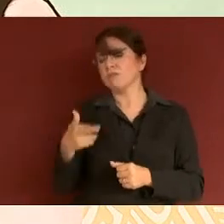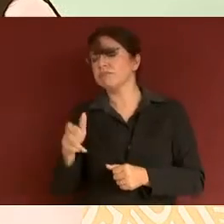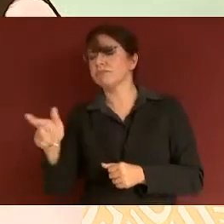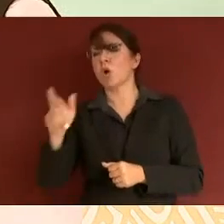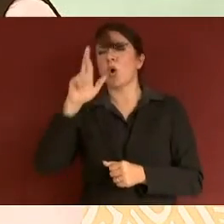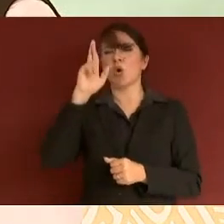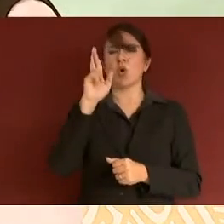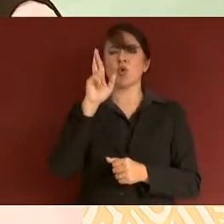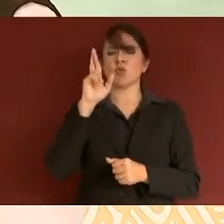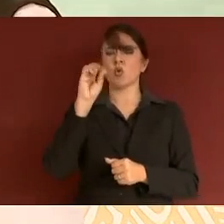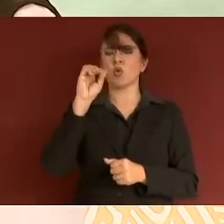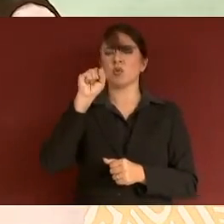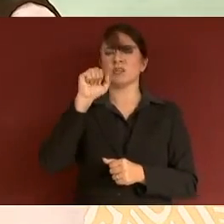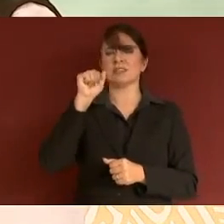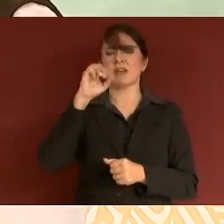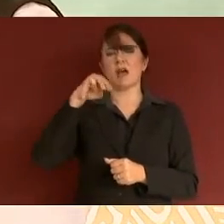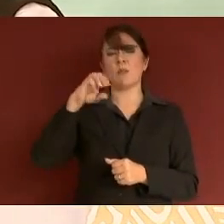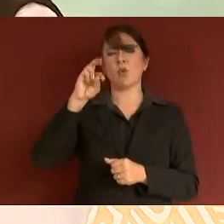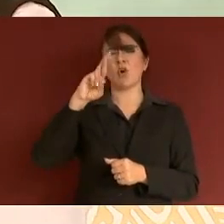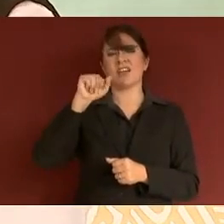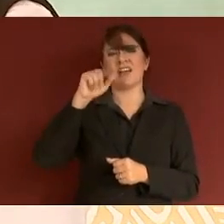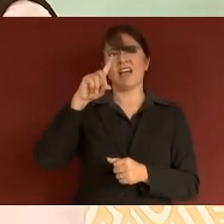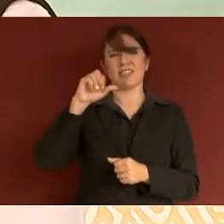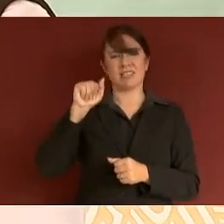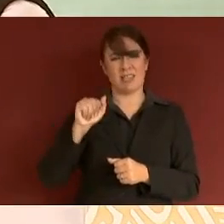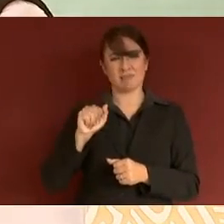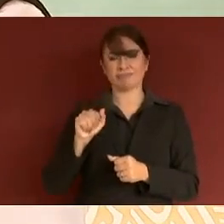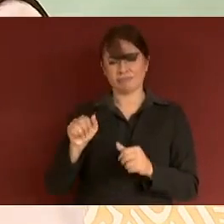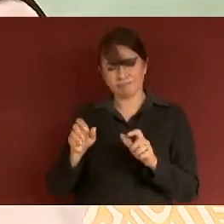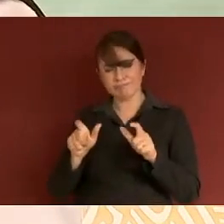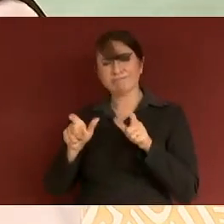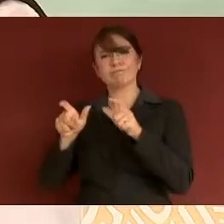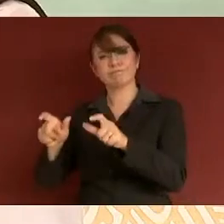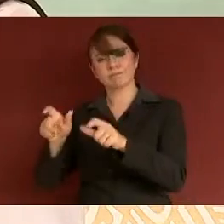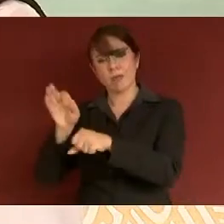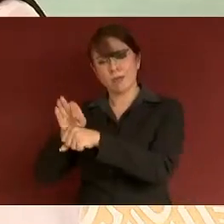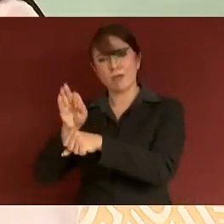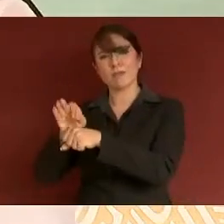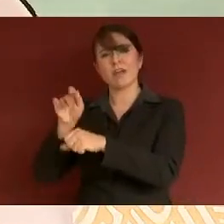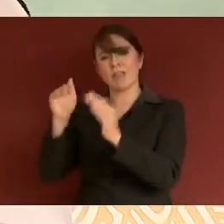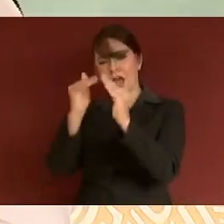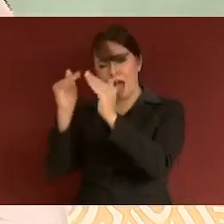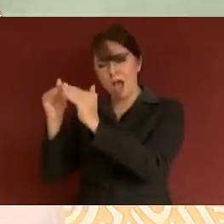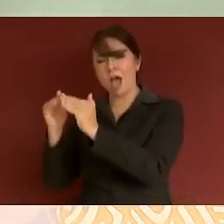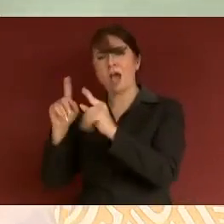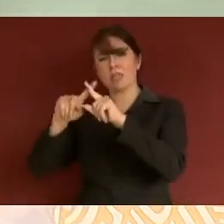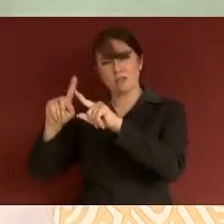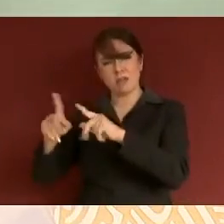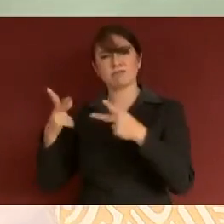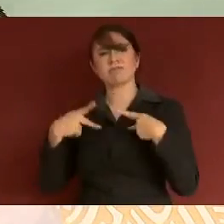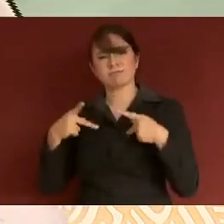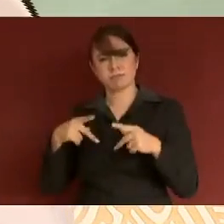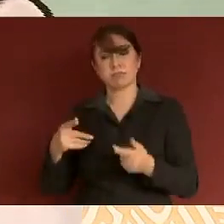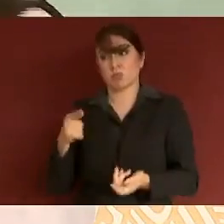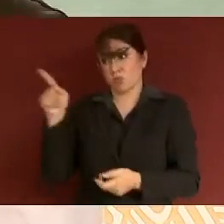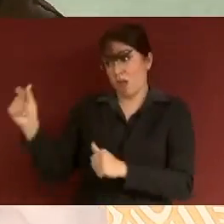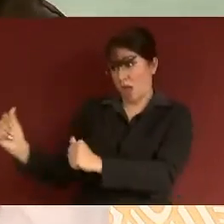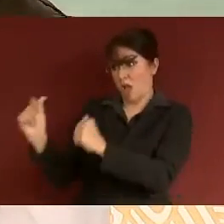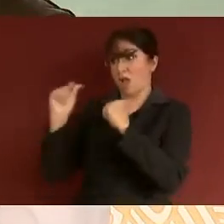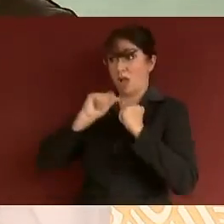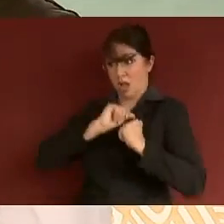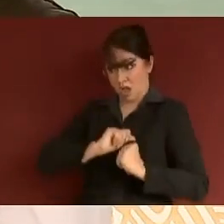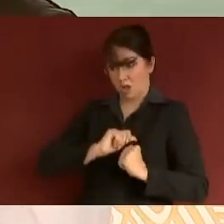proteger a 7 mil 350 habitantes, y llevamos un avance en este sentido, es otra cosa que usted también nos encargó.